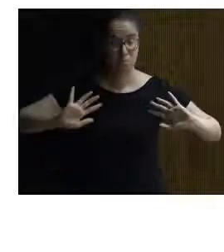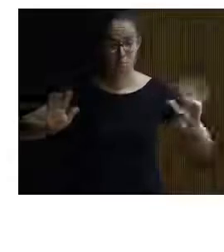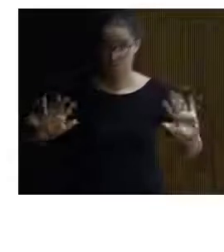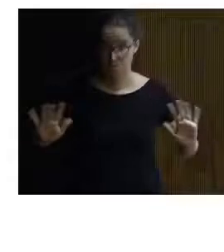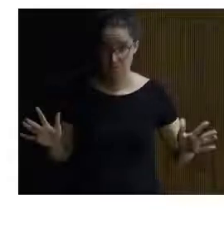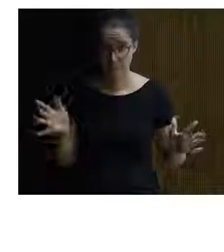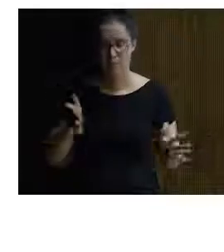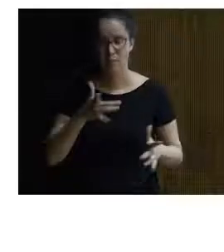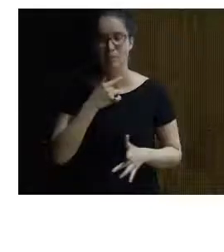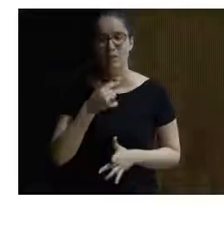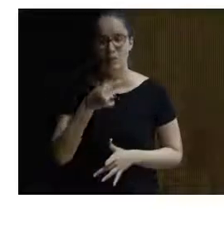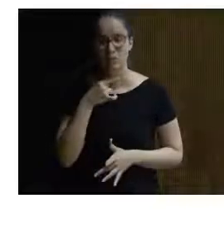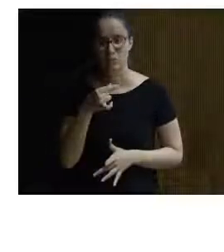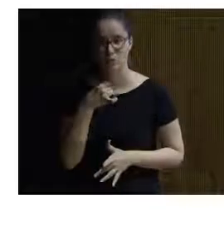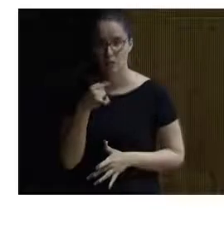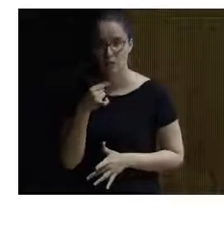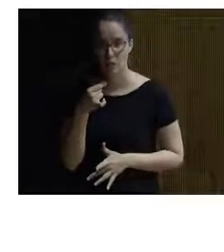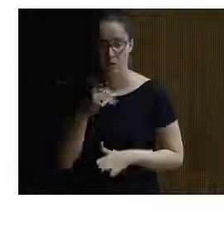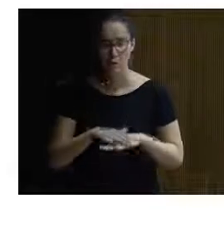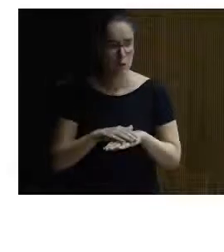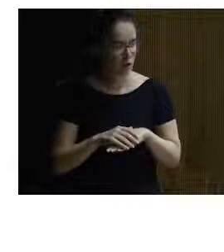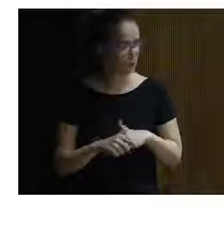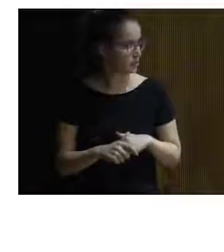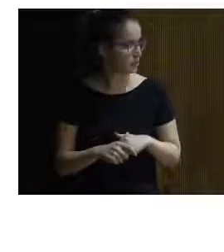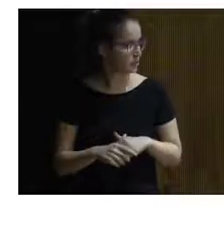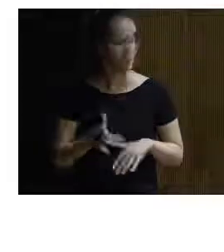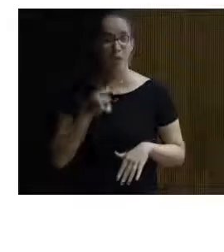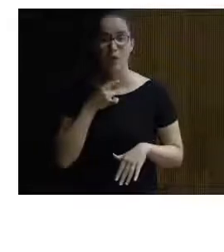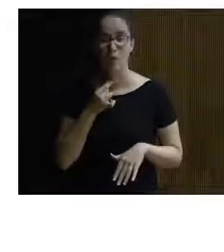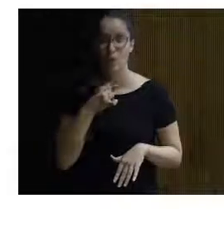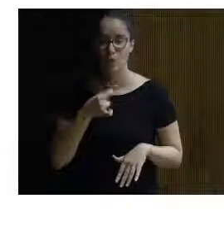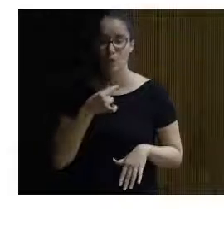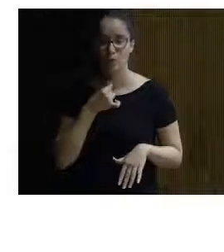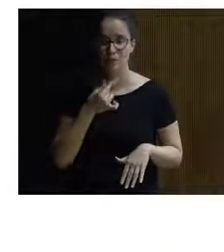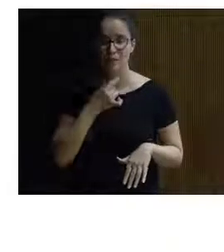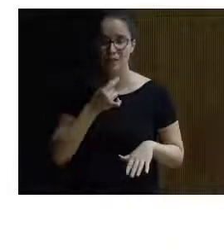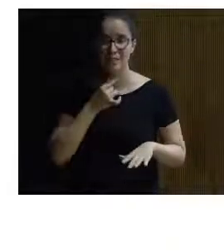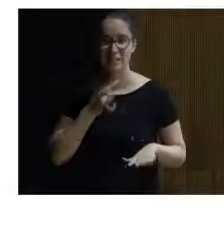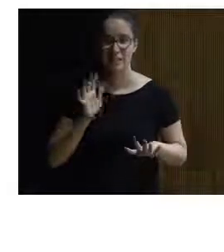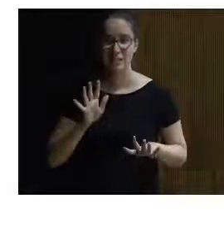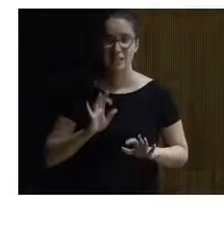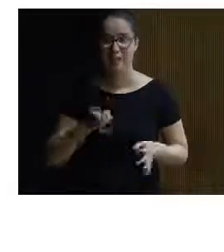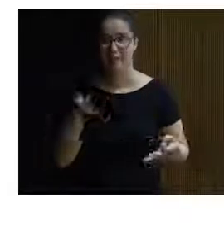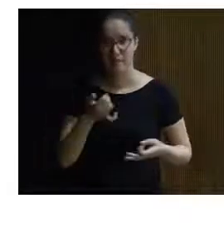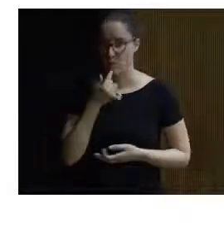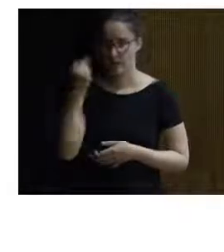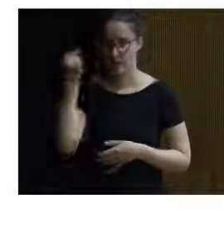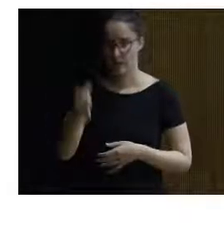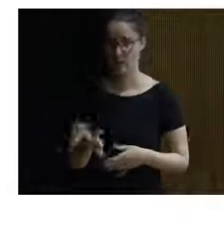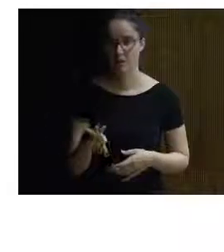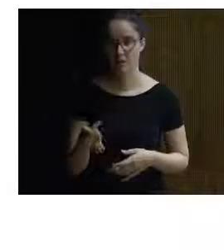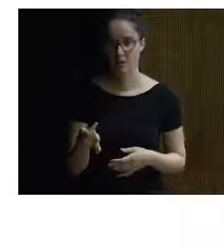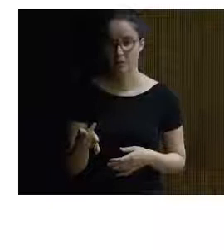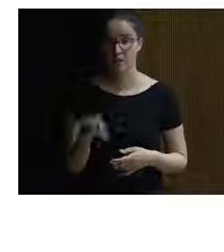me gustaría perdonar sin más me gustaría sobre todo bueno tengo que decir que